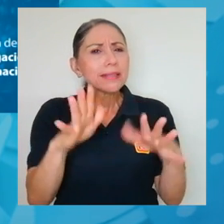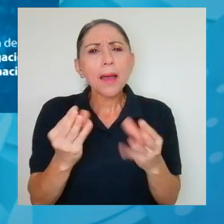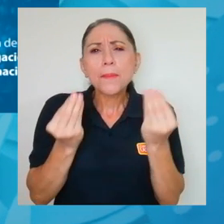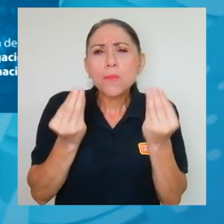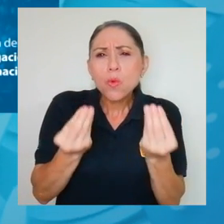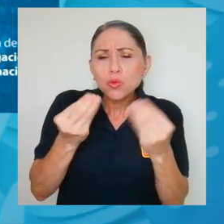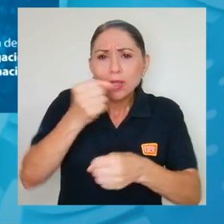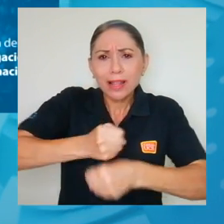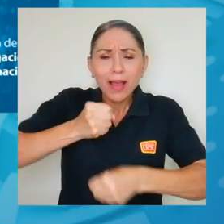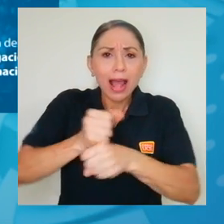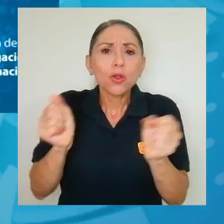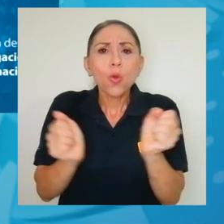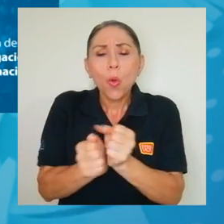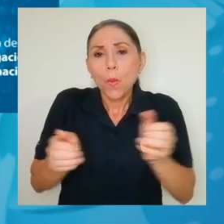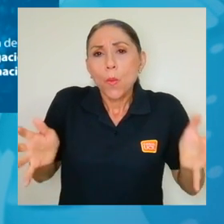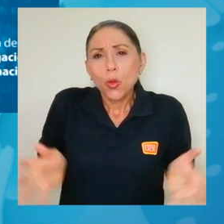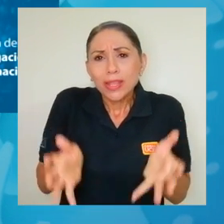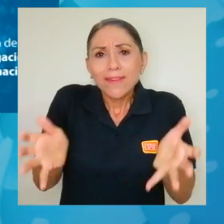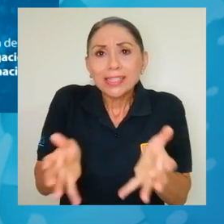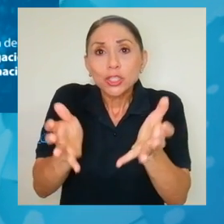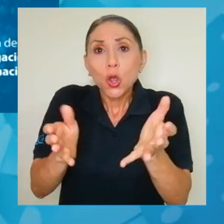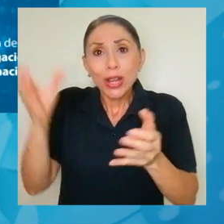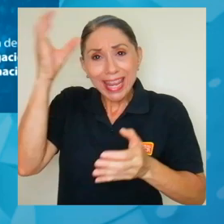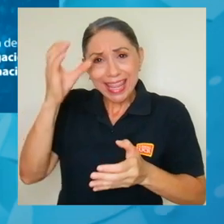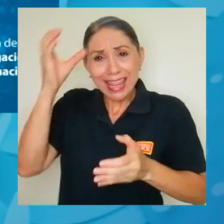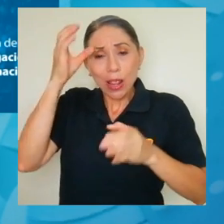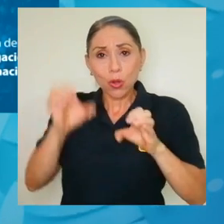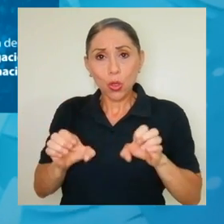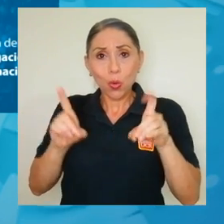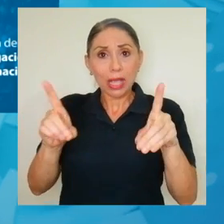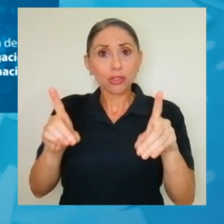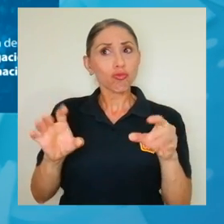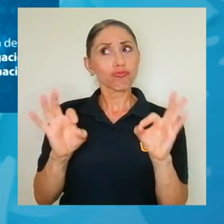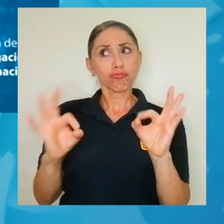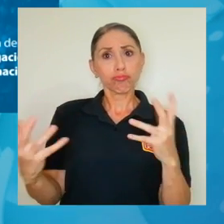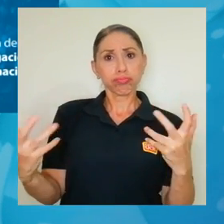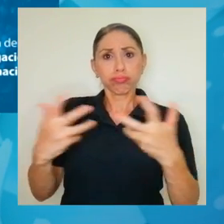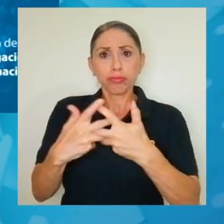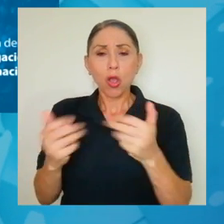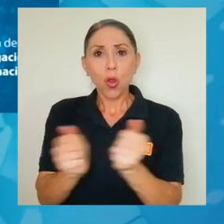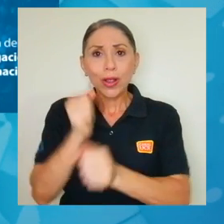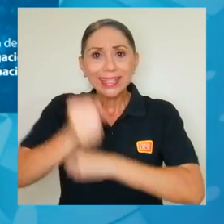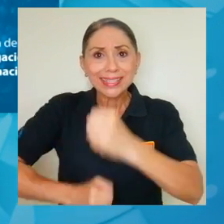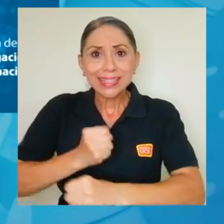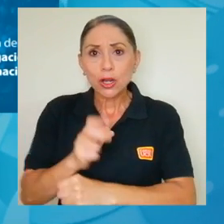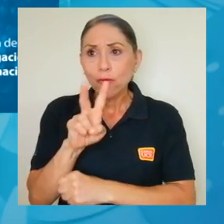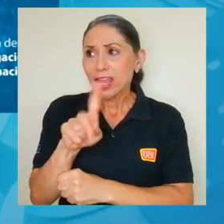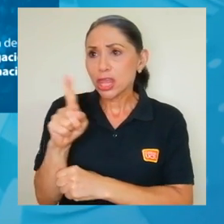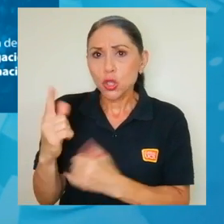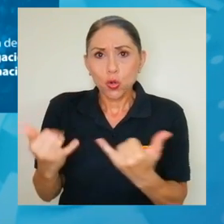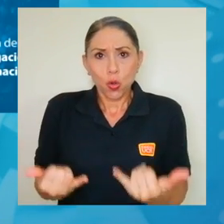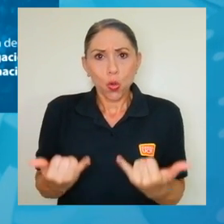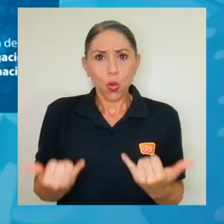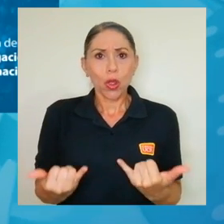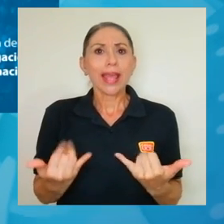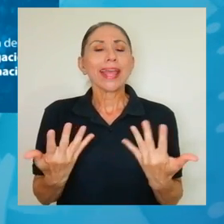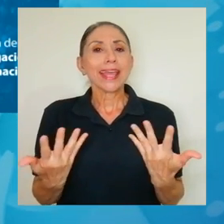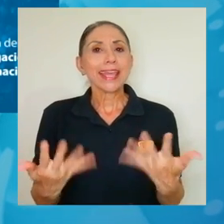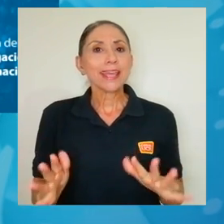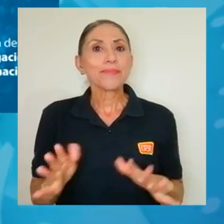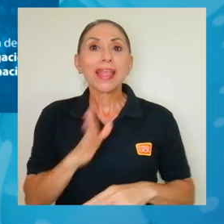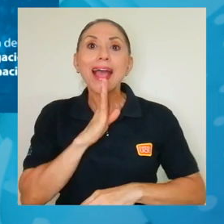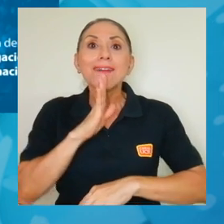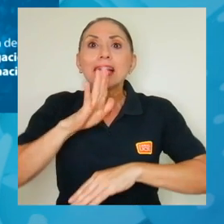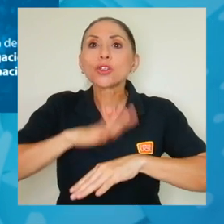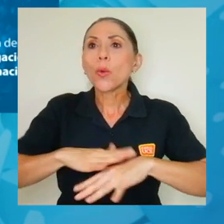de la motivación, de la neuroeducación, muy acordes con el siglo XXI, ¿verdad? Con el mundo del siglo XXI. Y habla